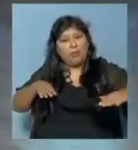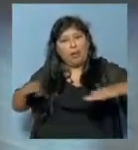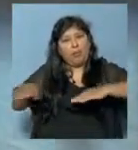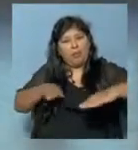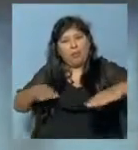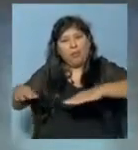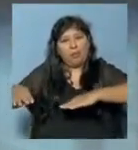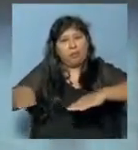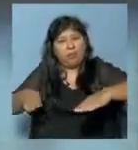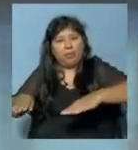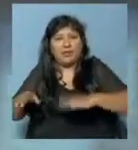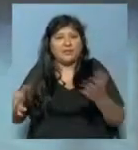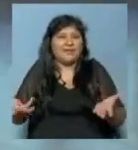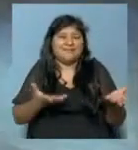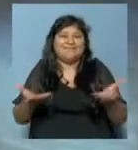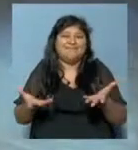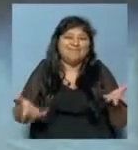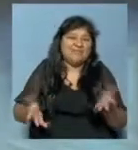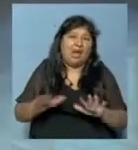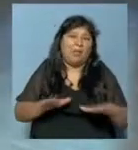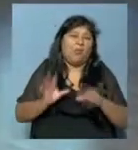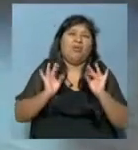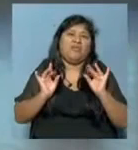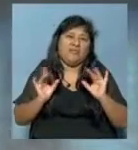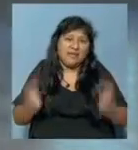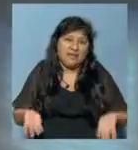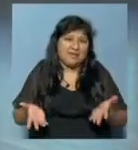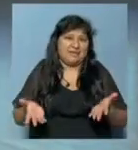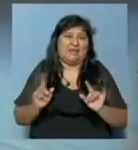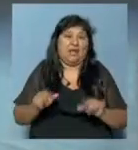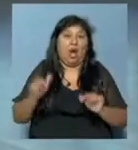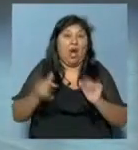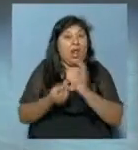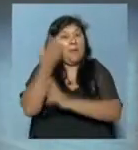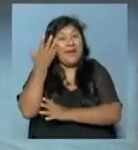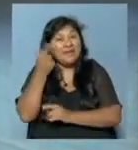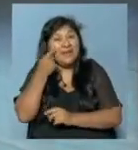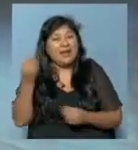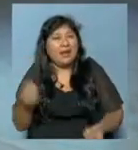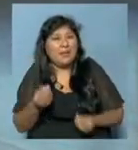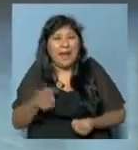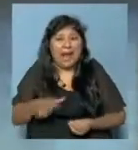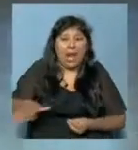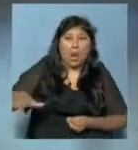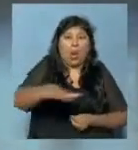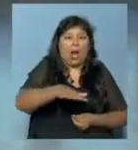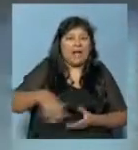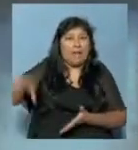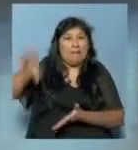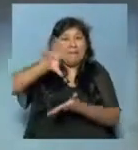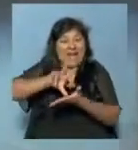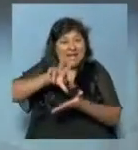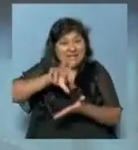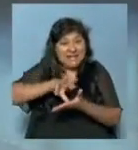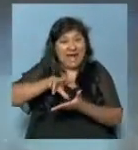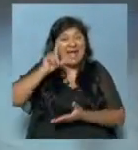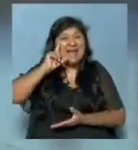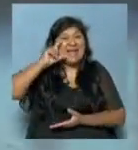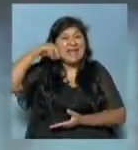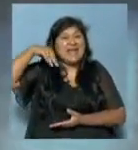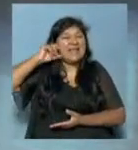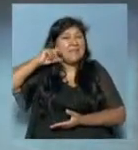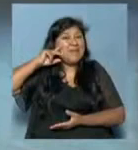siniestros. Esta mañana uno de los accidentes se registró en la Plaza de los Inmigrantes. Allí está